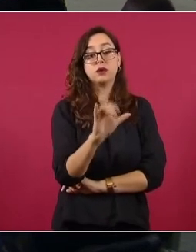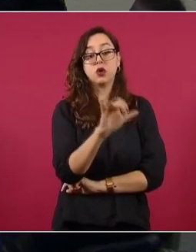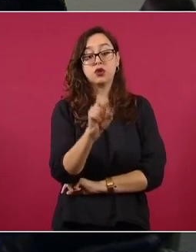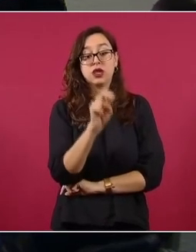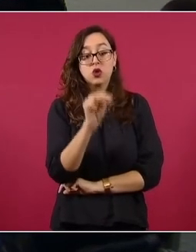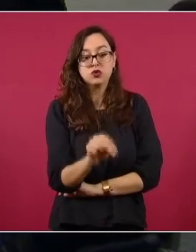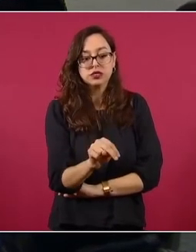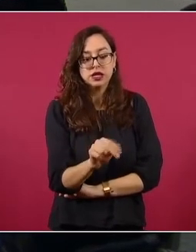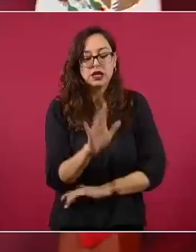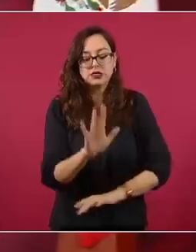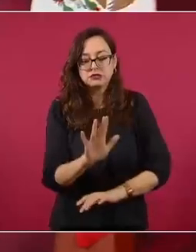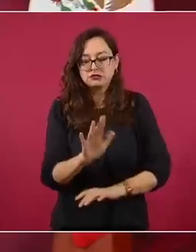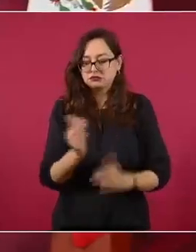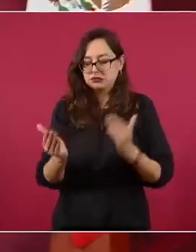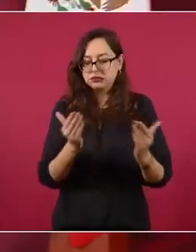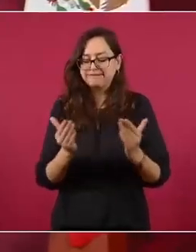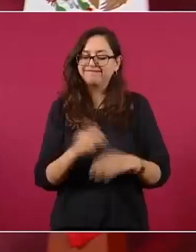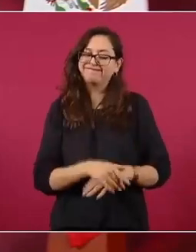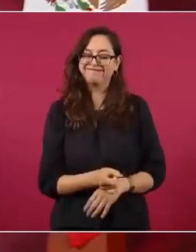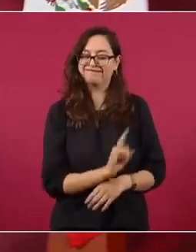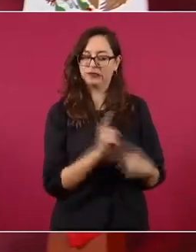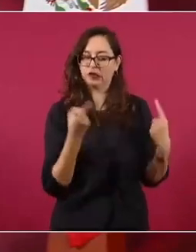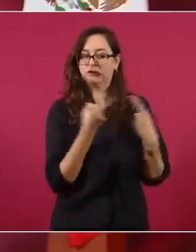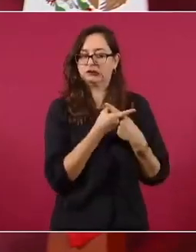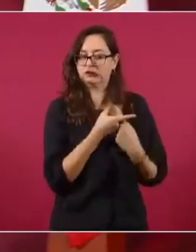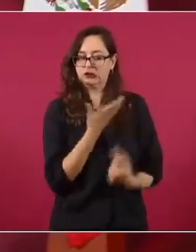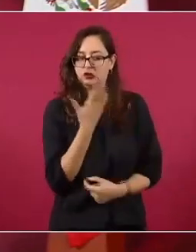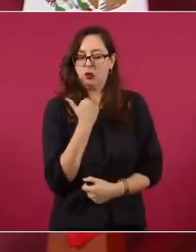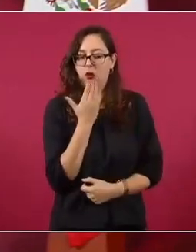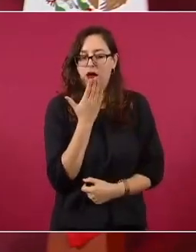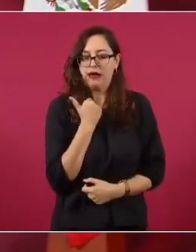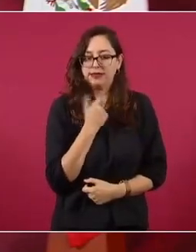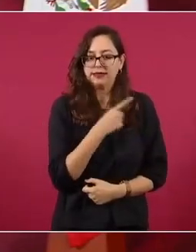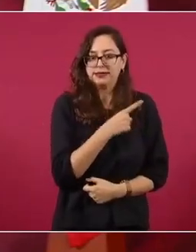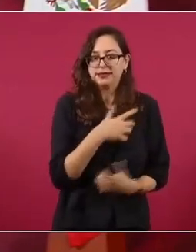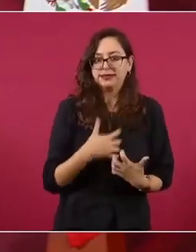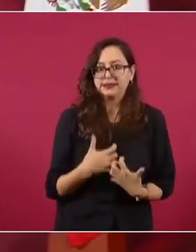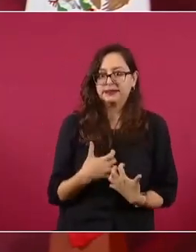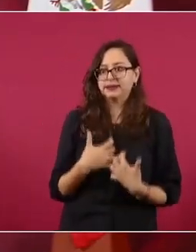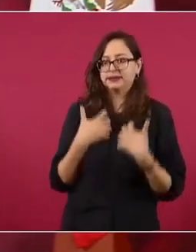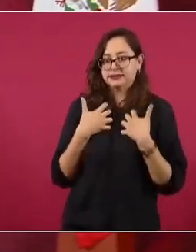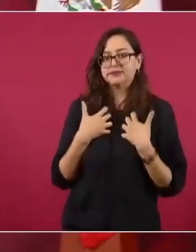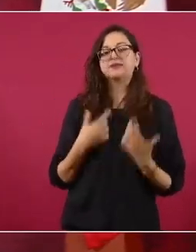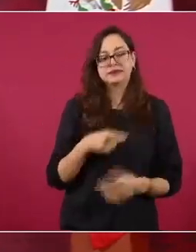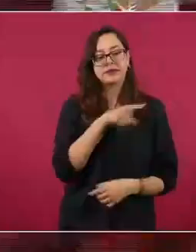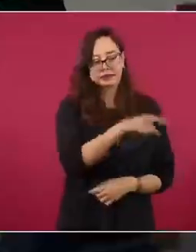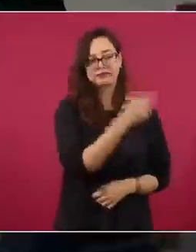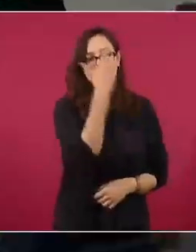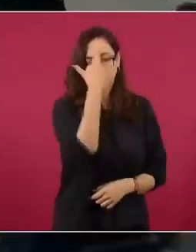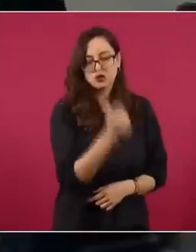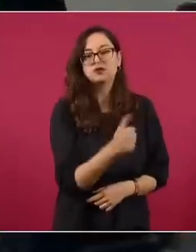¿cómo lo paramos con el Poder Judicial? Adelante.